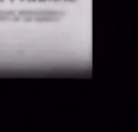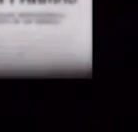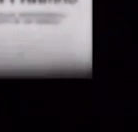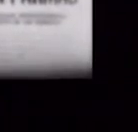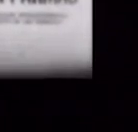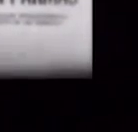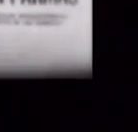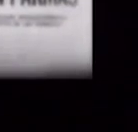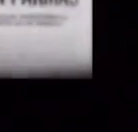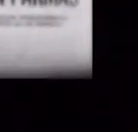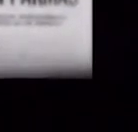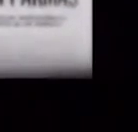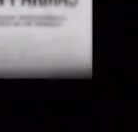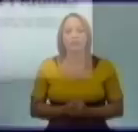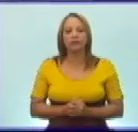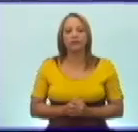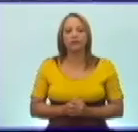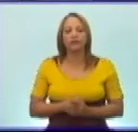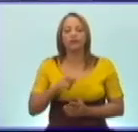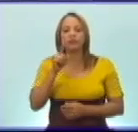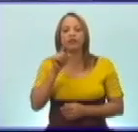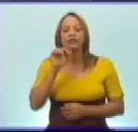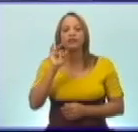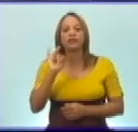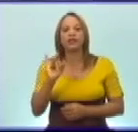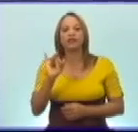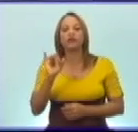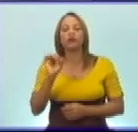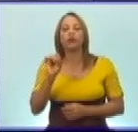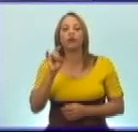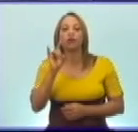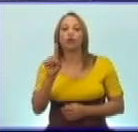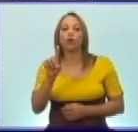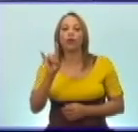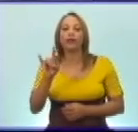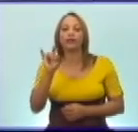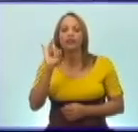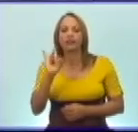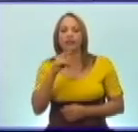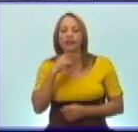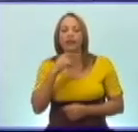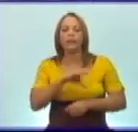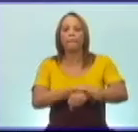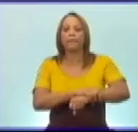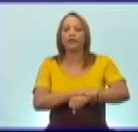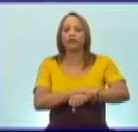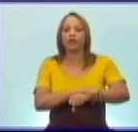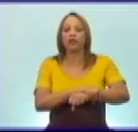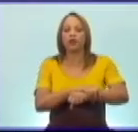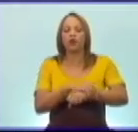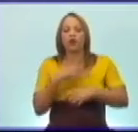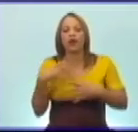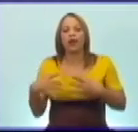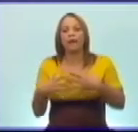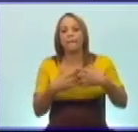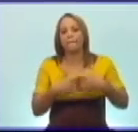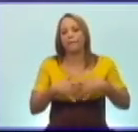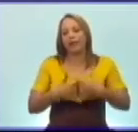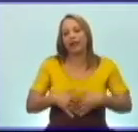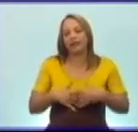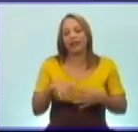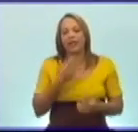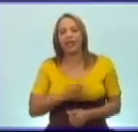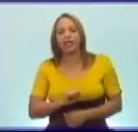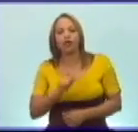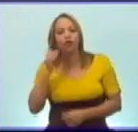1.197 prisioneros. Ex propietarios, hijos de latifundistas